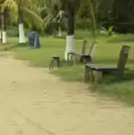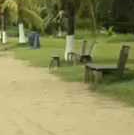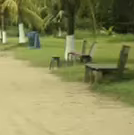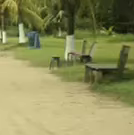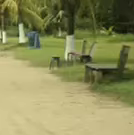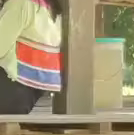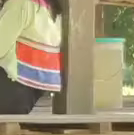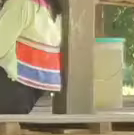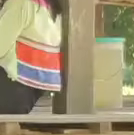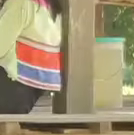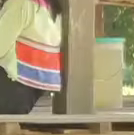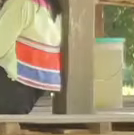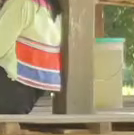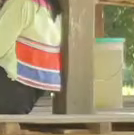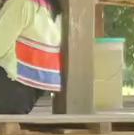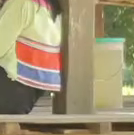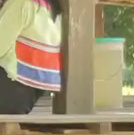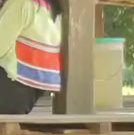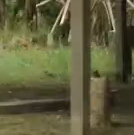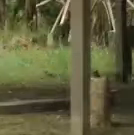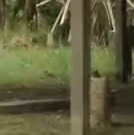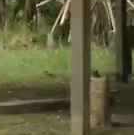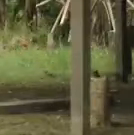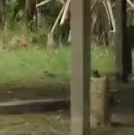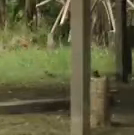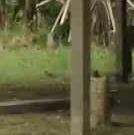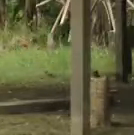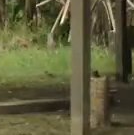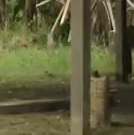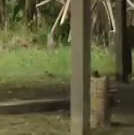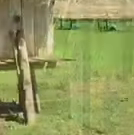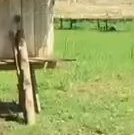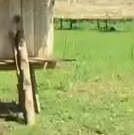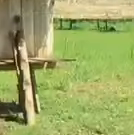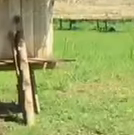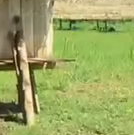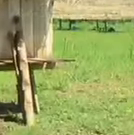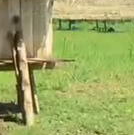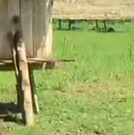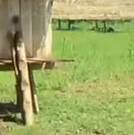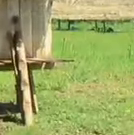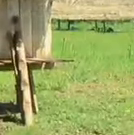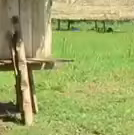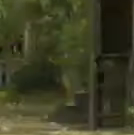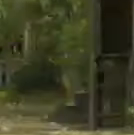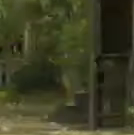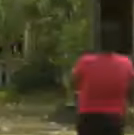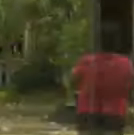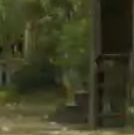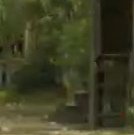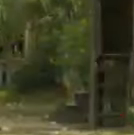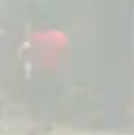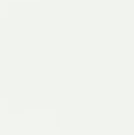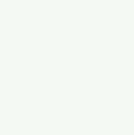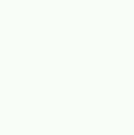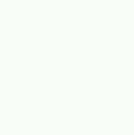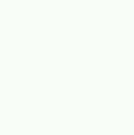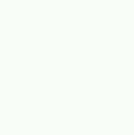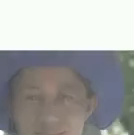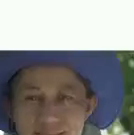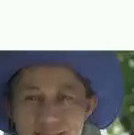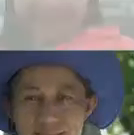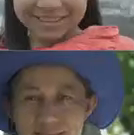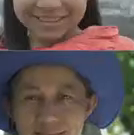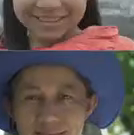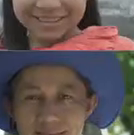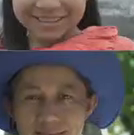canal! We are now on the so we can get to coronavirus. We